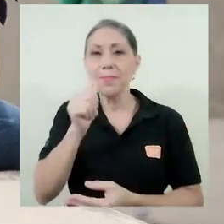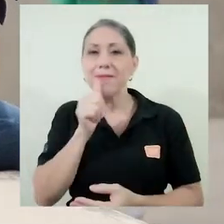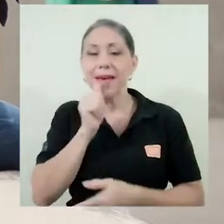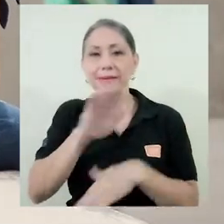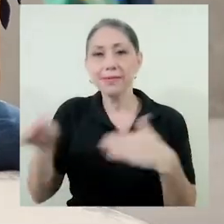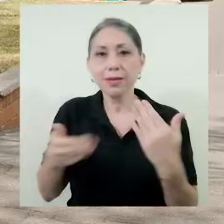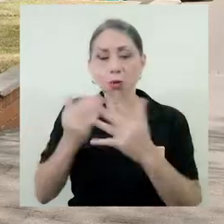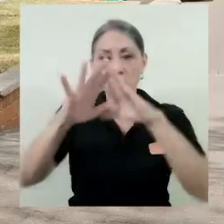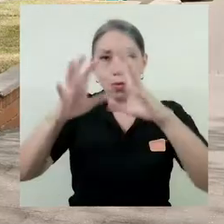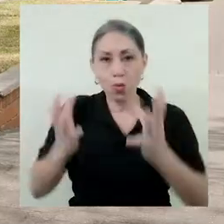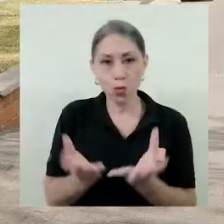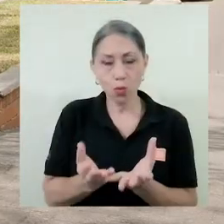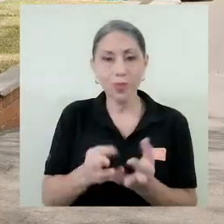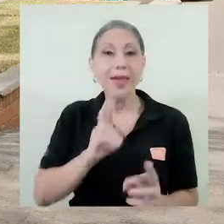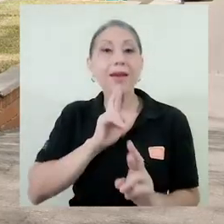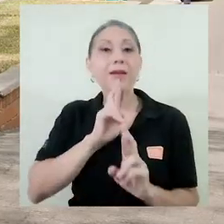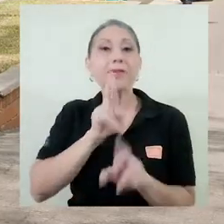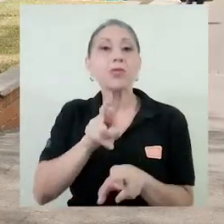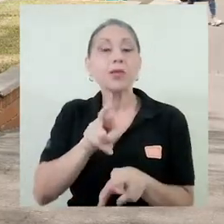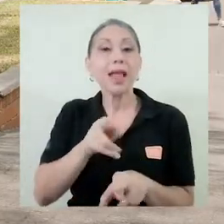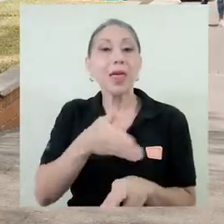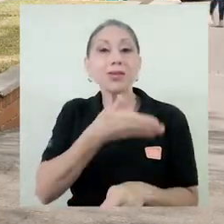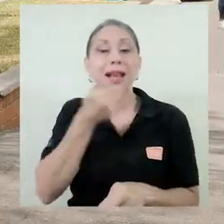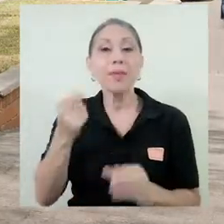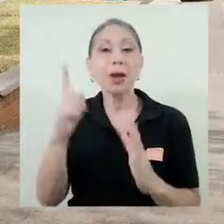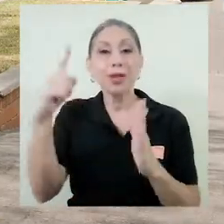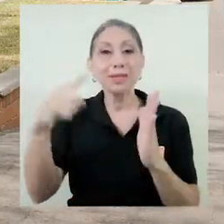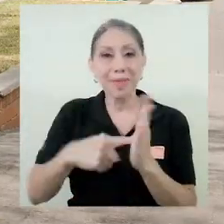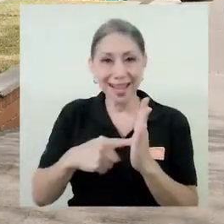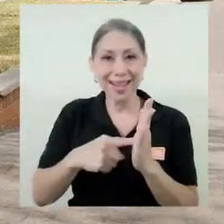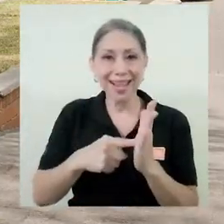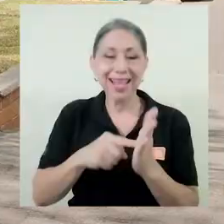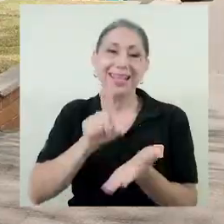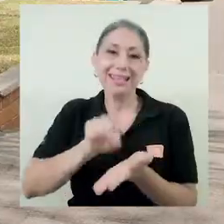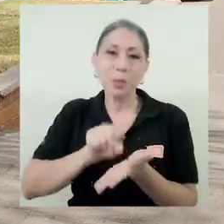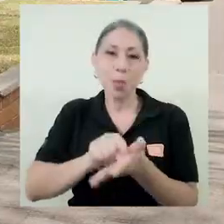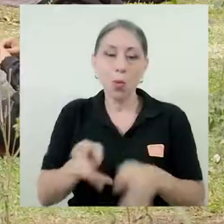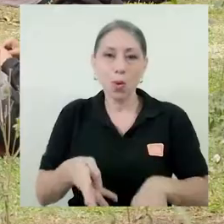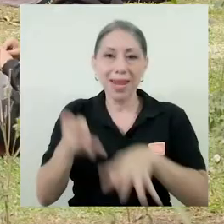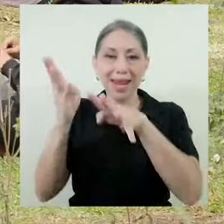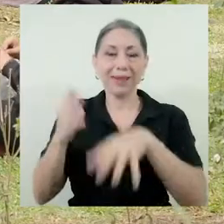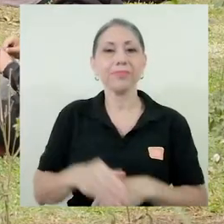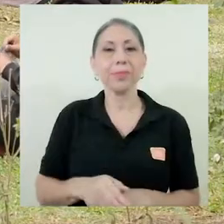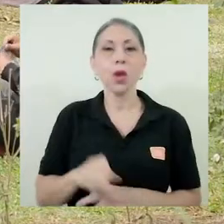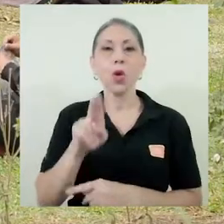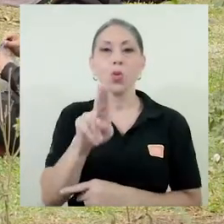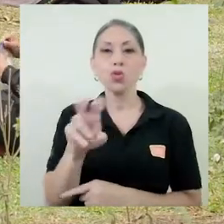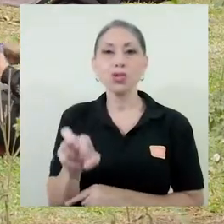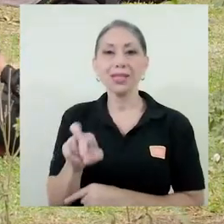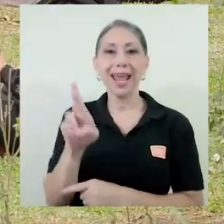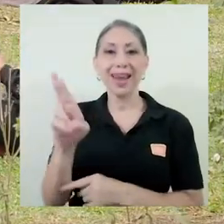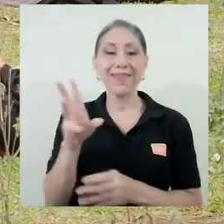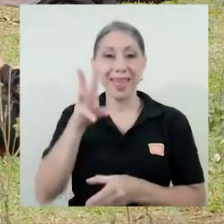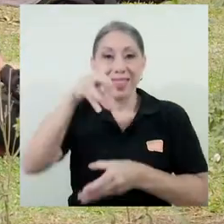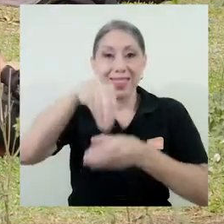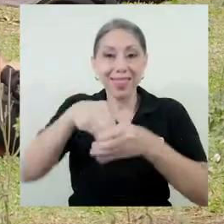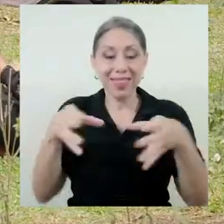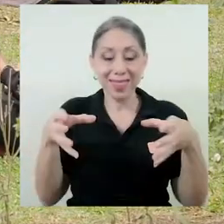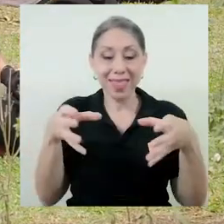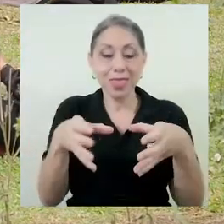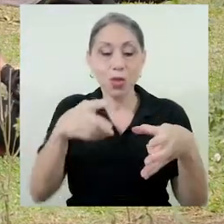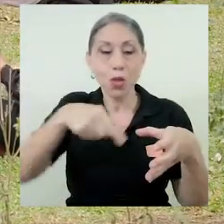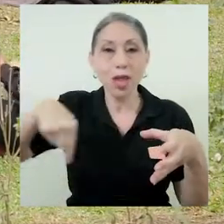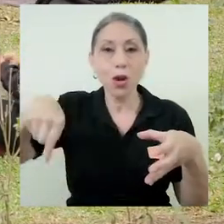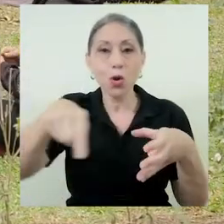de todo el mundo y se publican los resultados de las mejores 1.000 evaluadas. La UCR se encuentra en el grupo